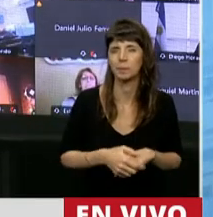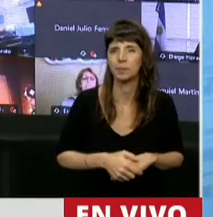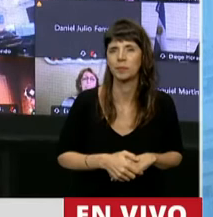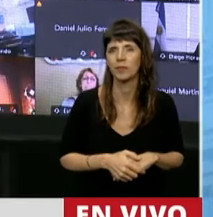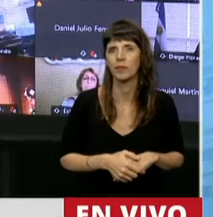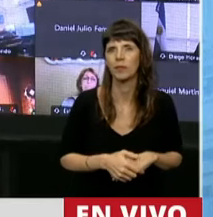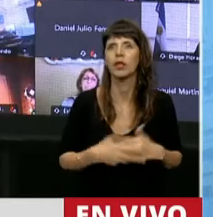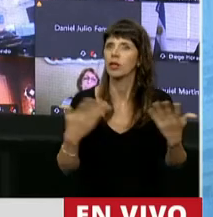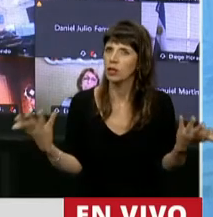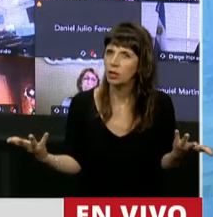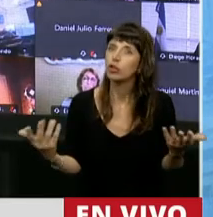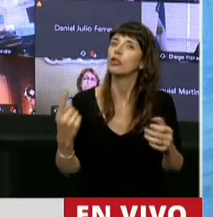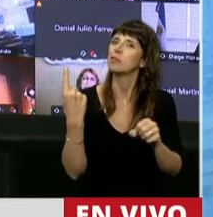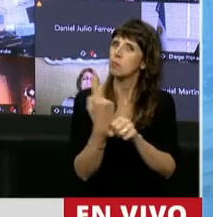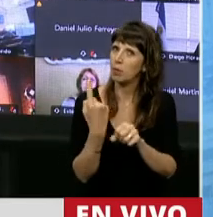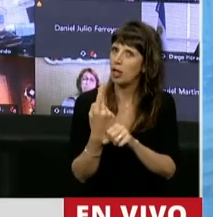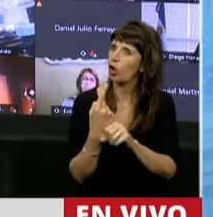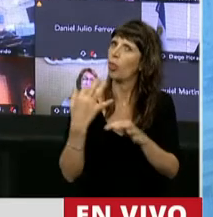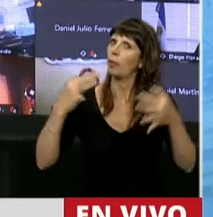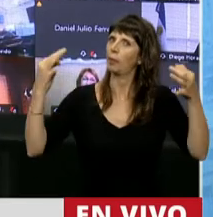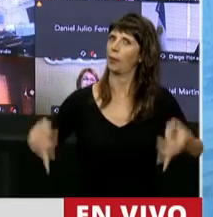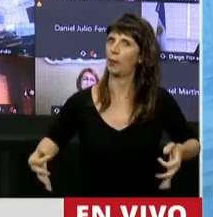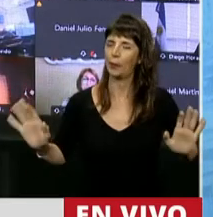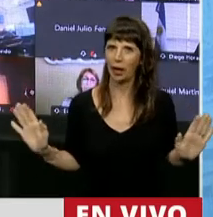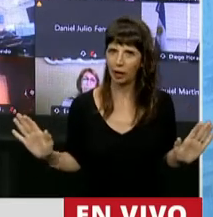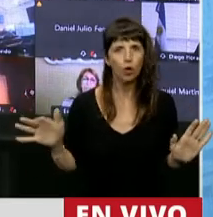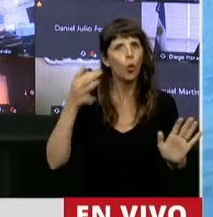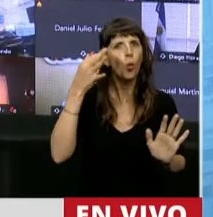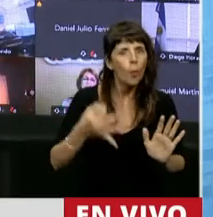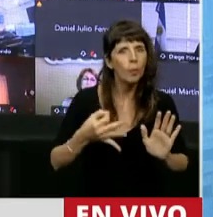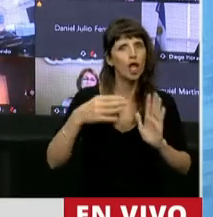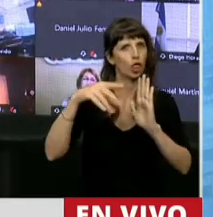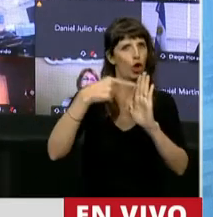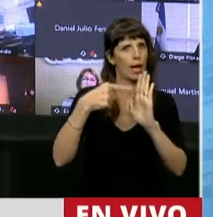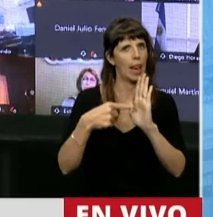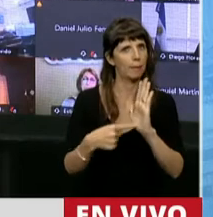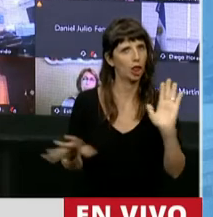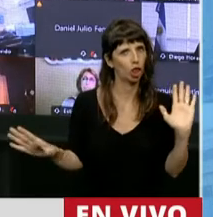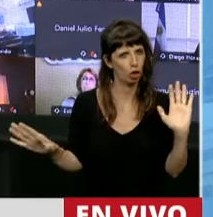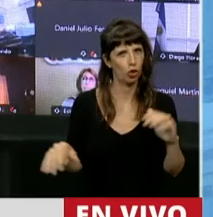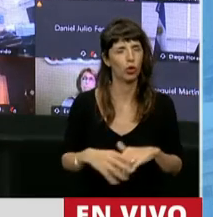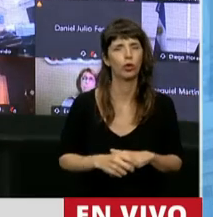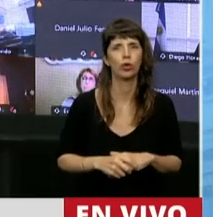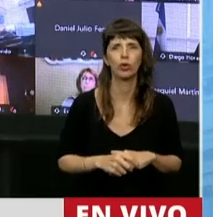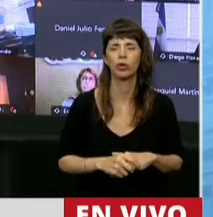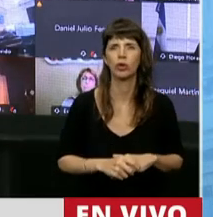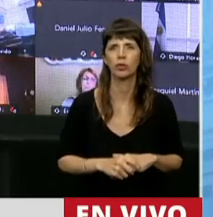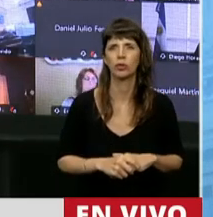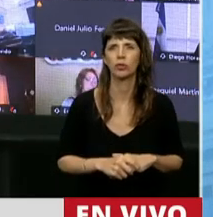vayamos como corresponde, cumpliendo con el reglamento. Tenemos primero que